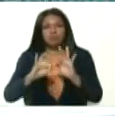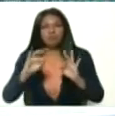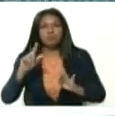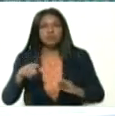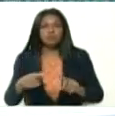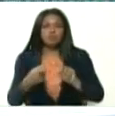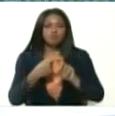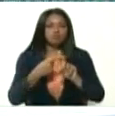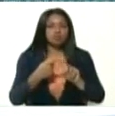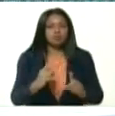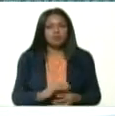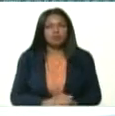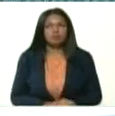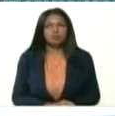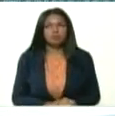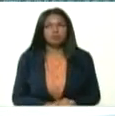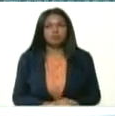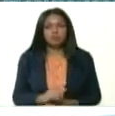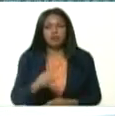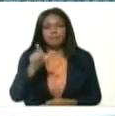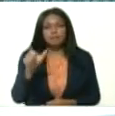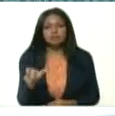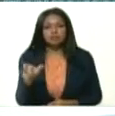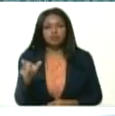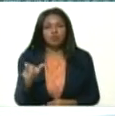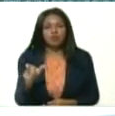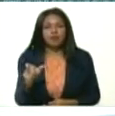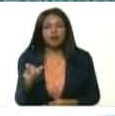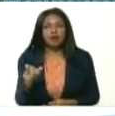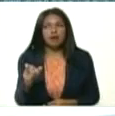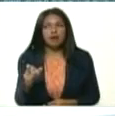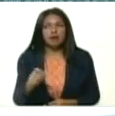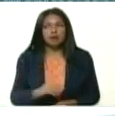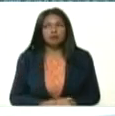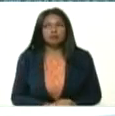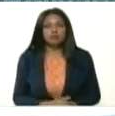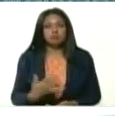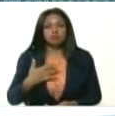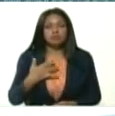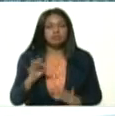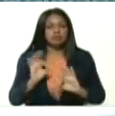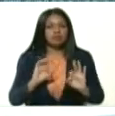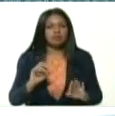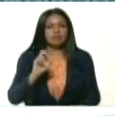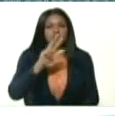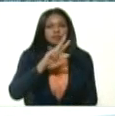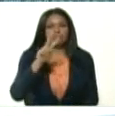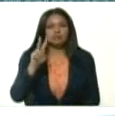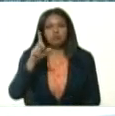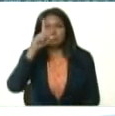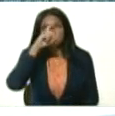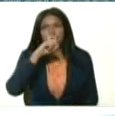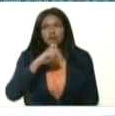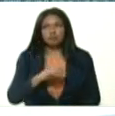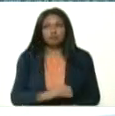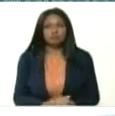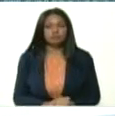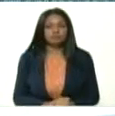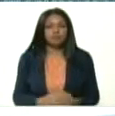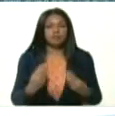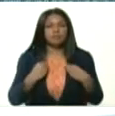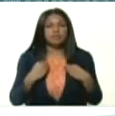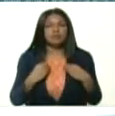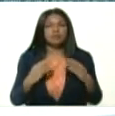salió positiva. Esta es una persona que está asintomática. 32 años, habita en